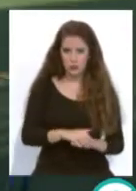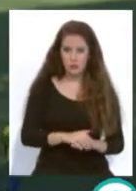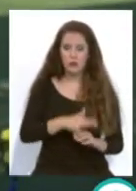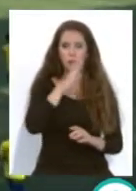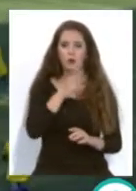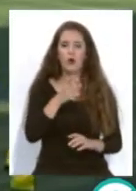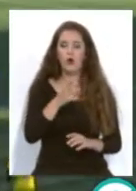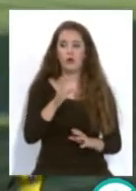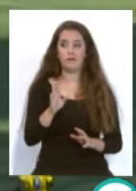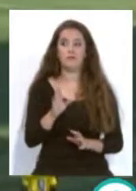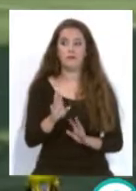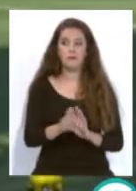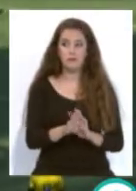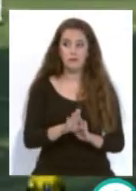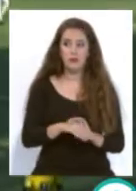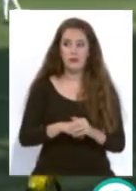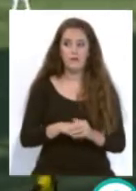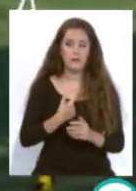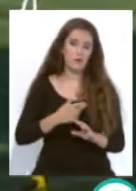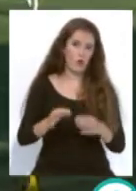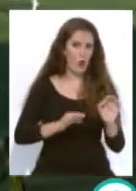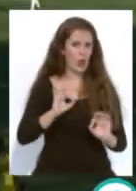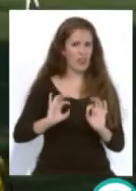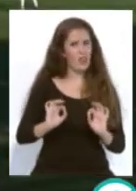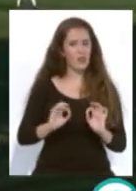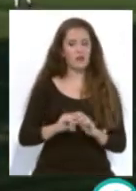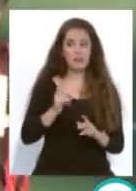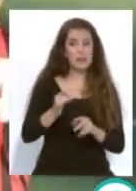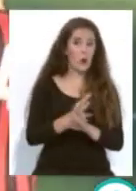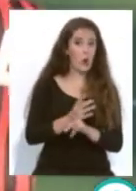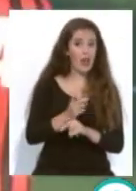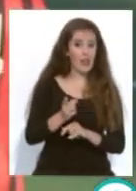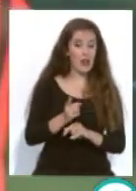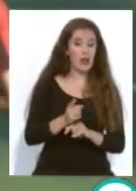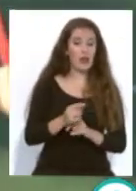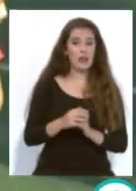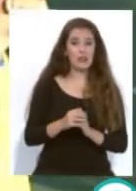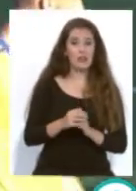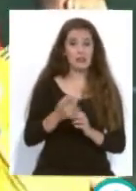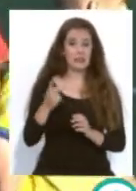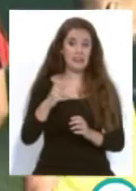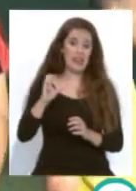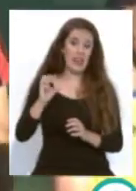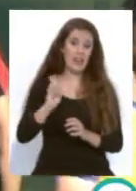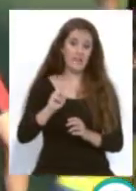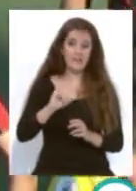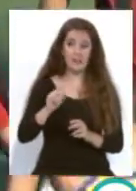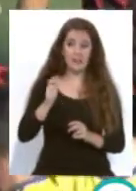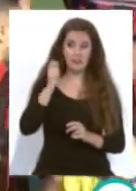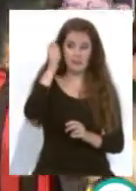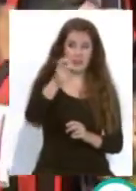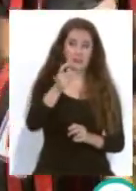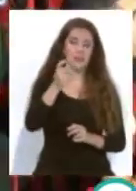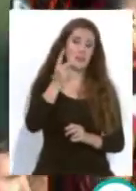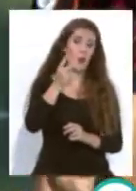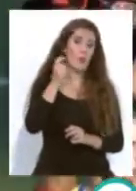banda siendo un centrocampista más bien organizador y esta es la jugada donde Kevin que recibe esa segunda